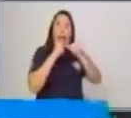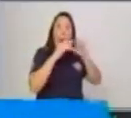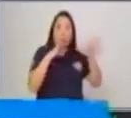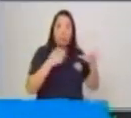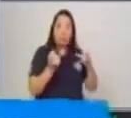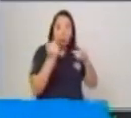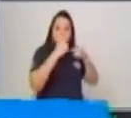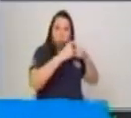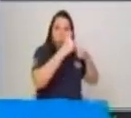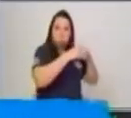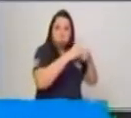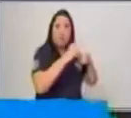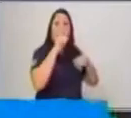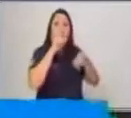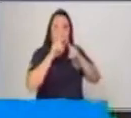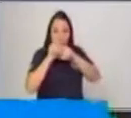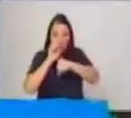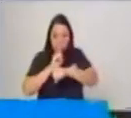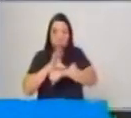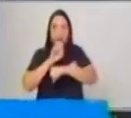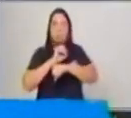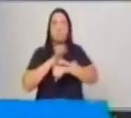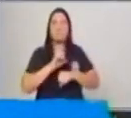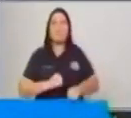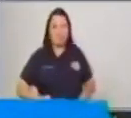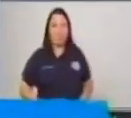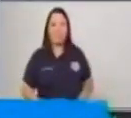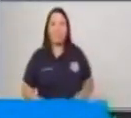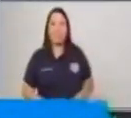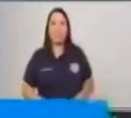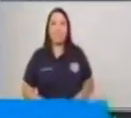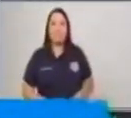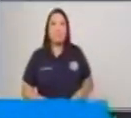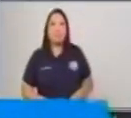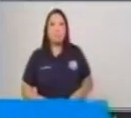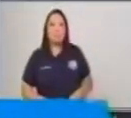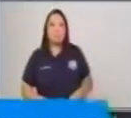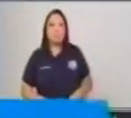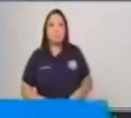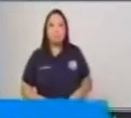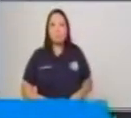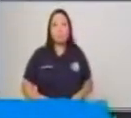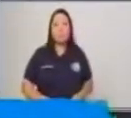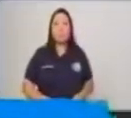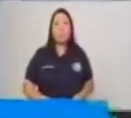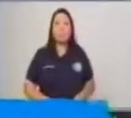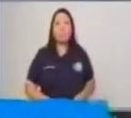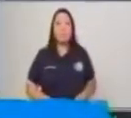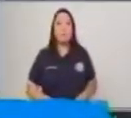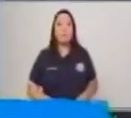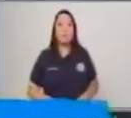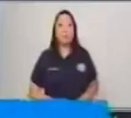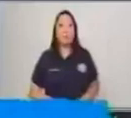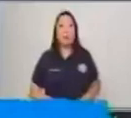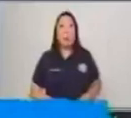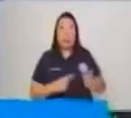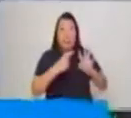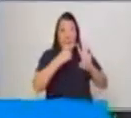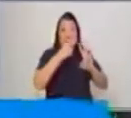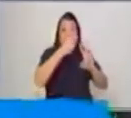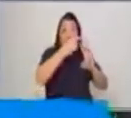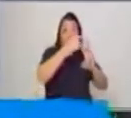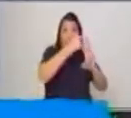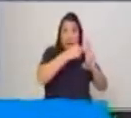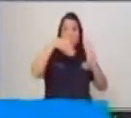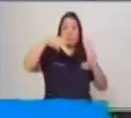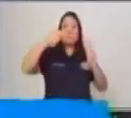personas, que tienen sentimientos, que pueden hablar, que pueden caminar libremente, que tienen relaciones con otros animalitos a la